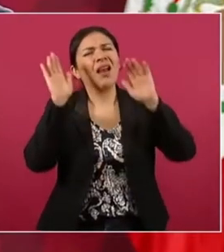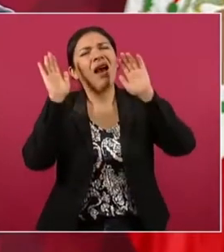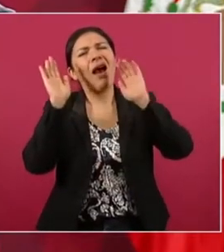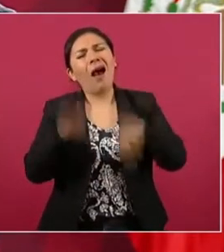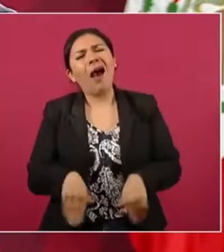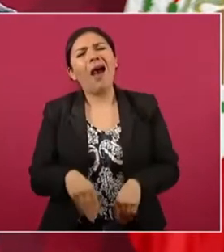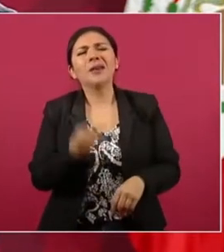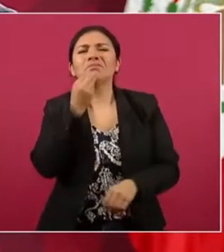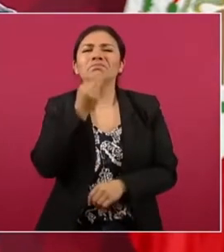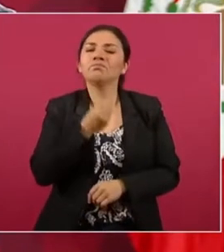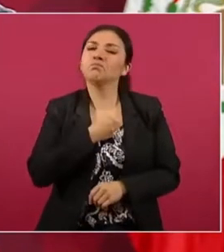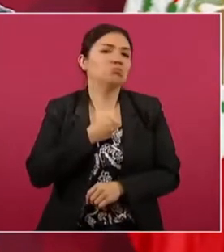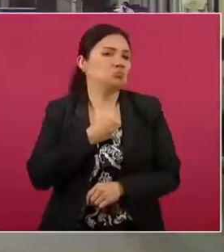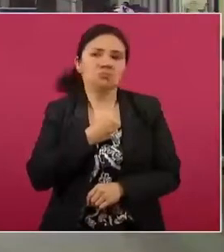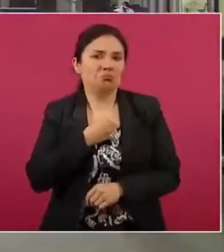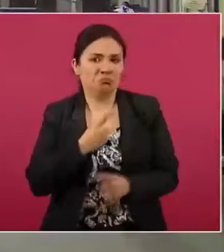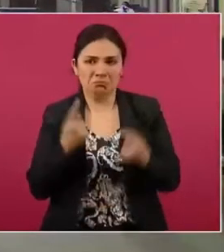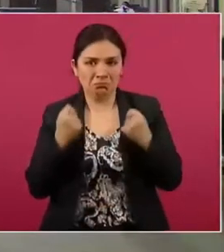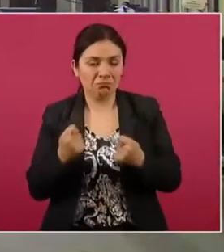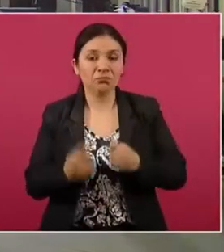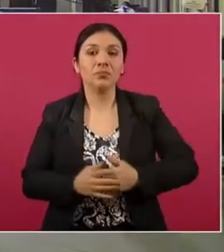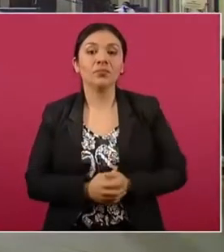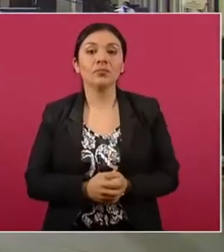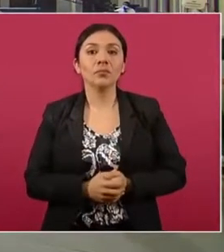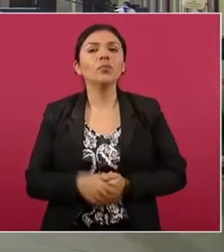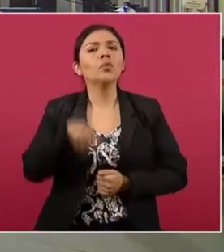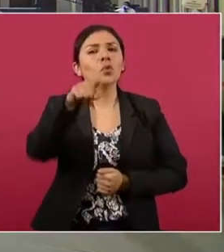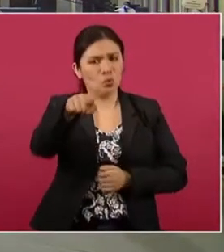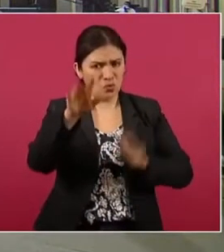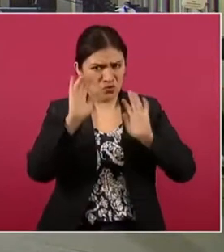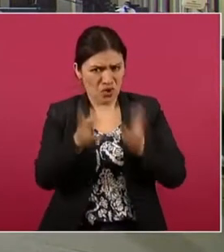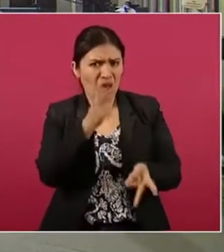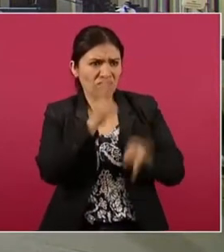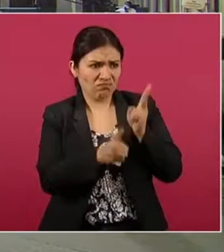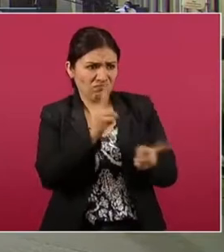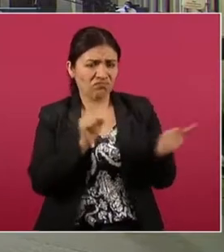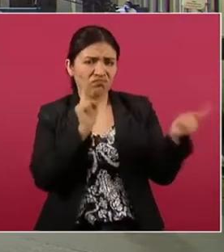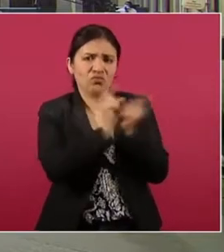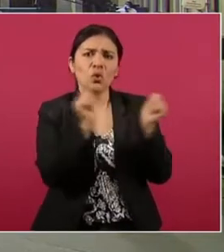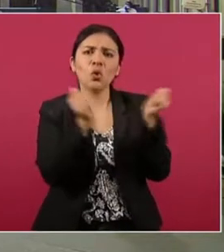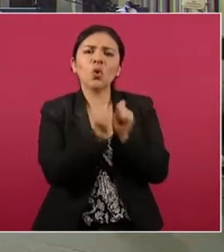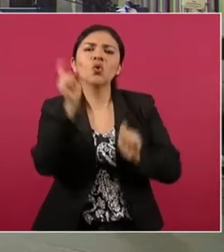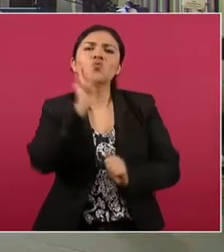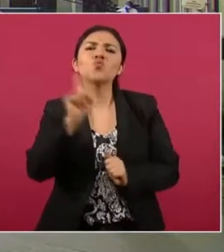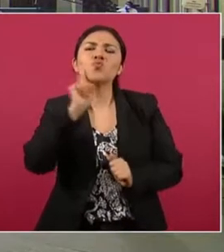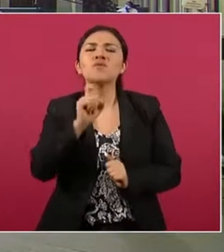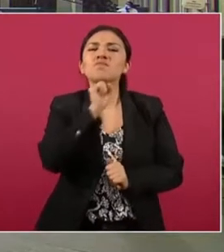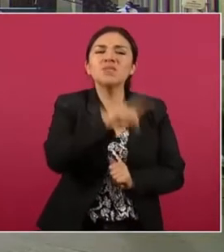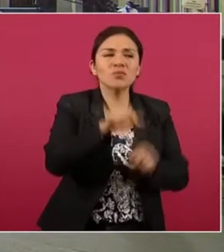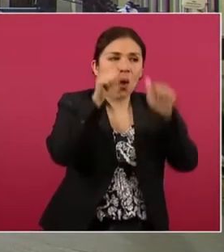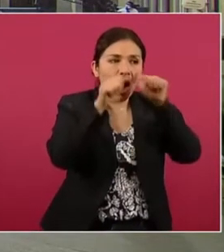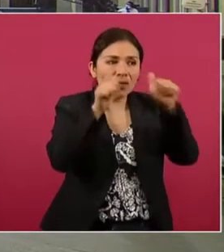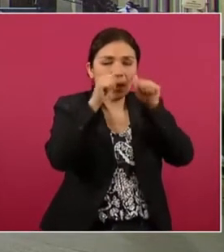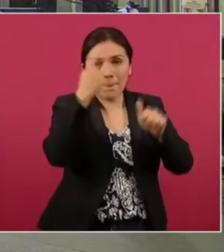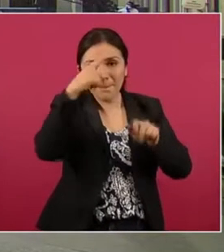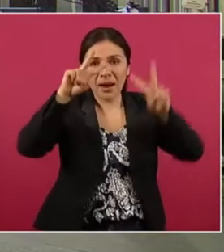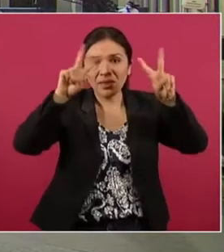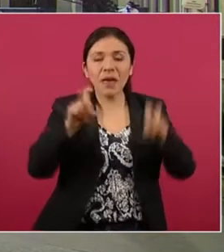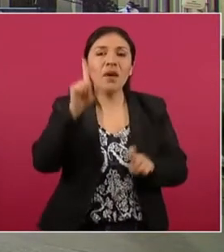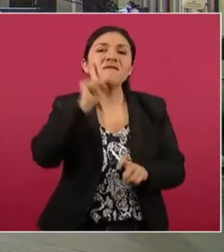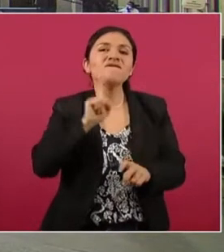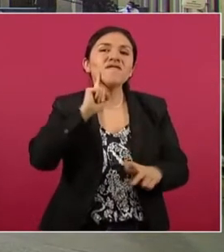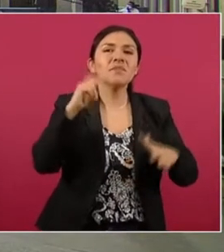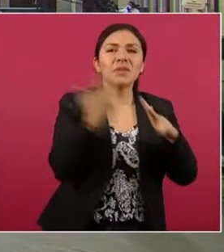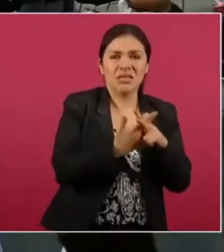¿Ha hablado usted, presidente, con mujeres que integran el gabinete, que atienden temas de feminicidio para entender la diferencia de las